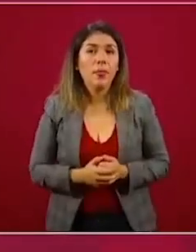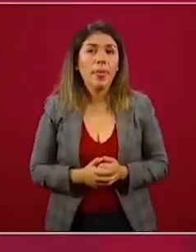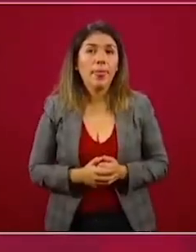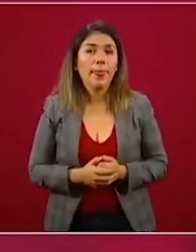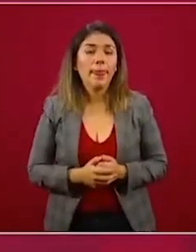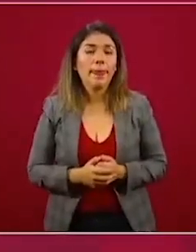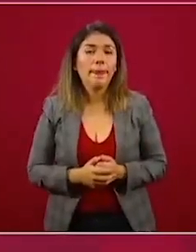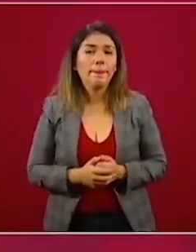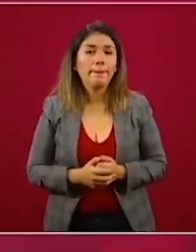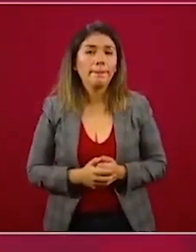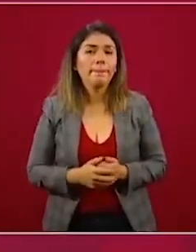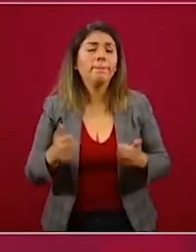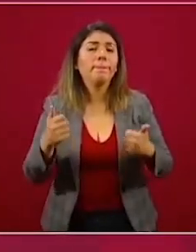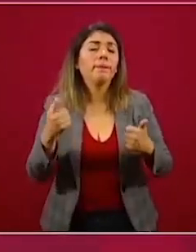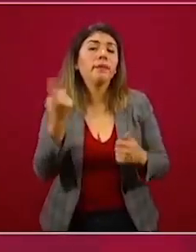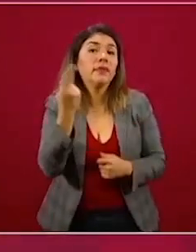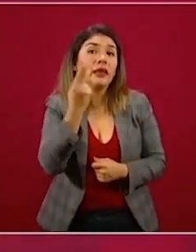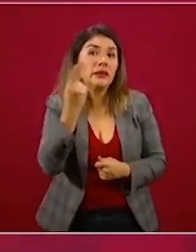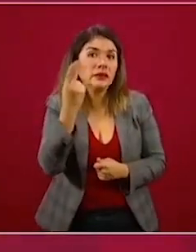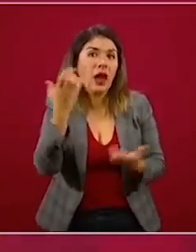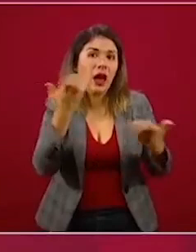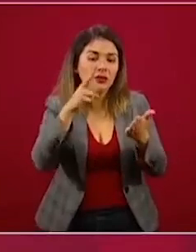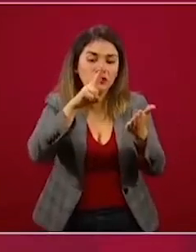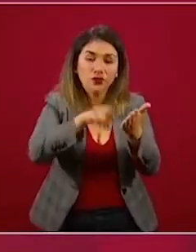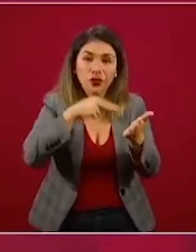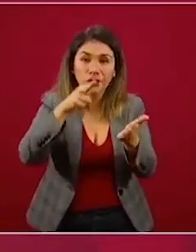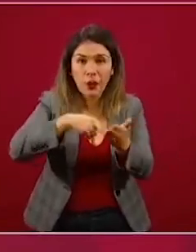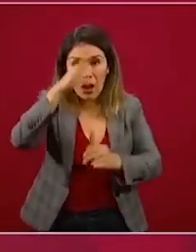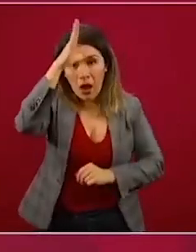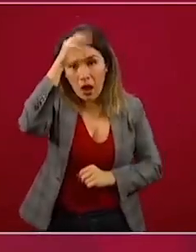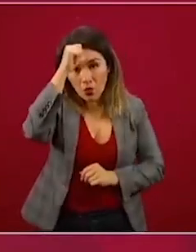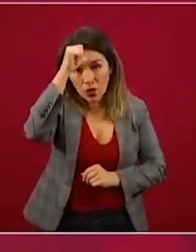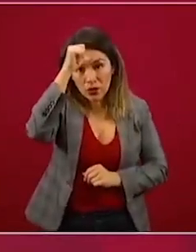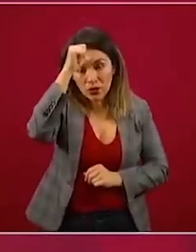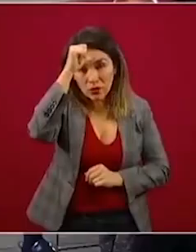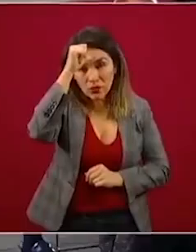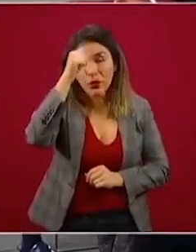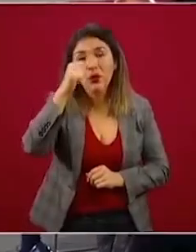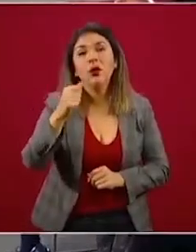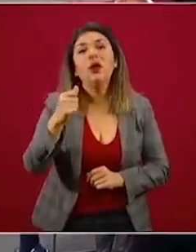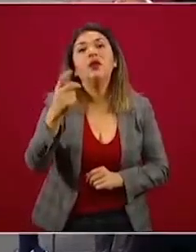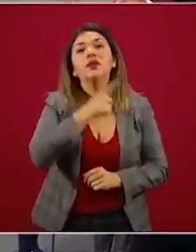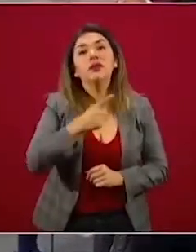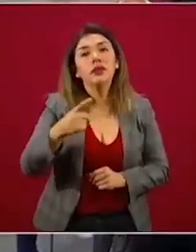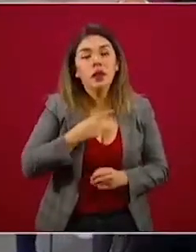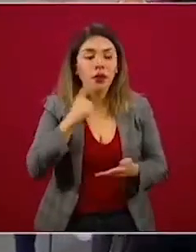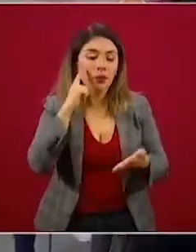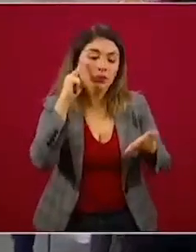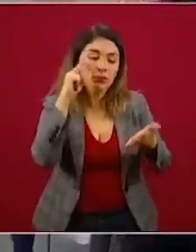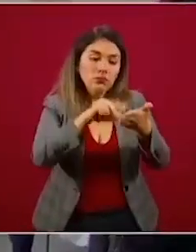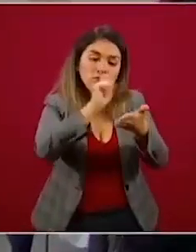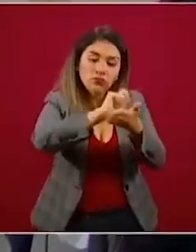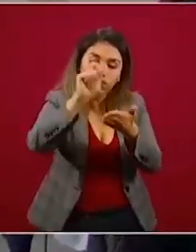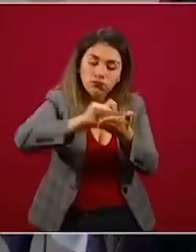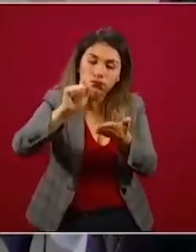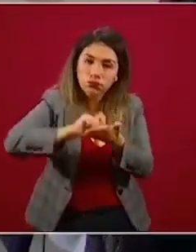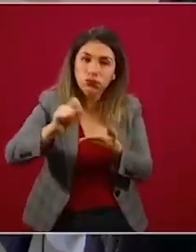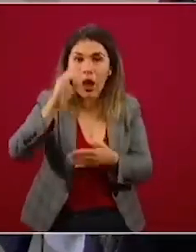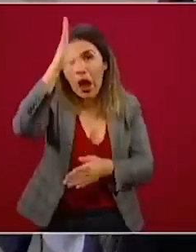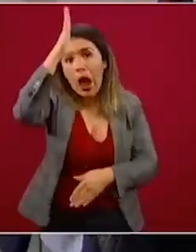solicitando, van a llenar estos protocolos de salud